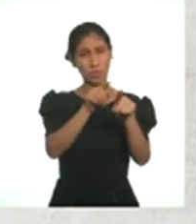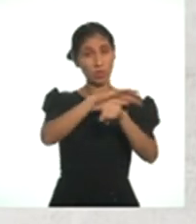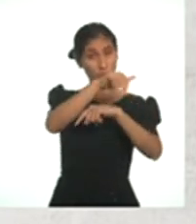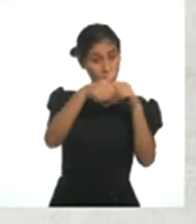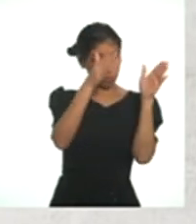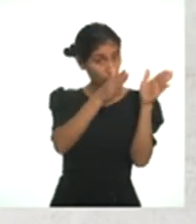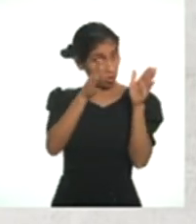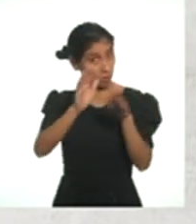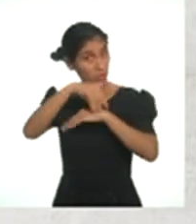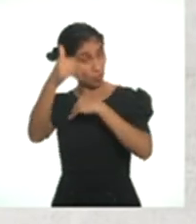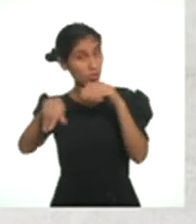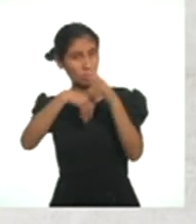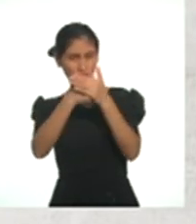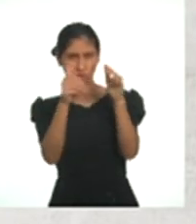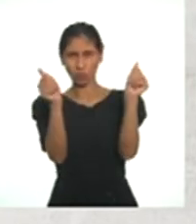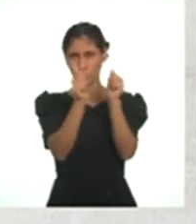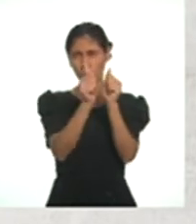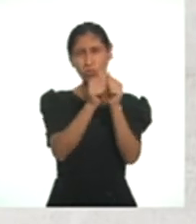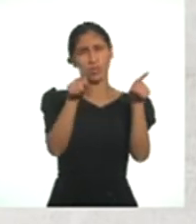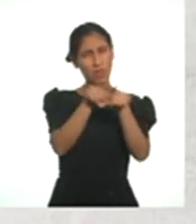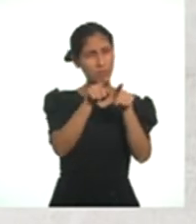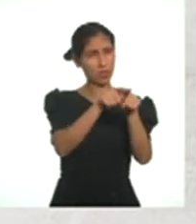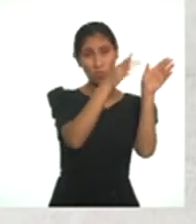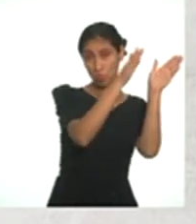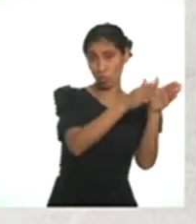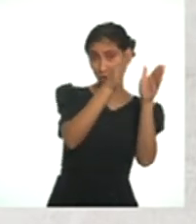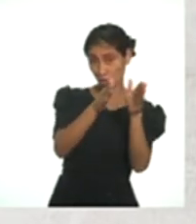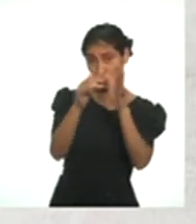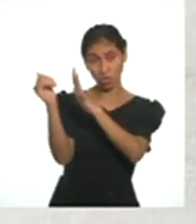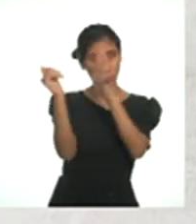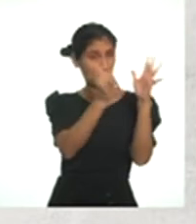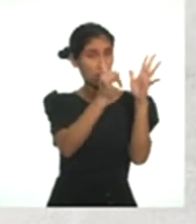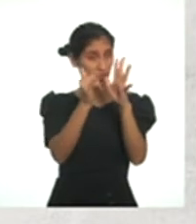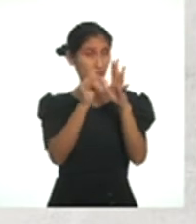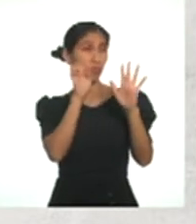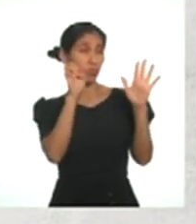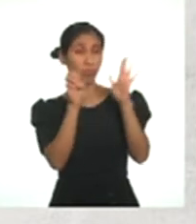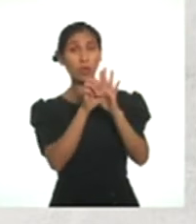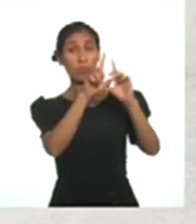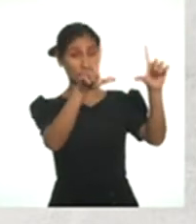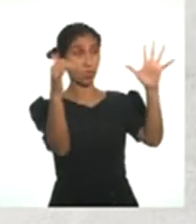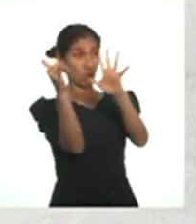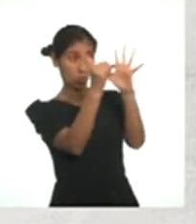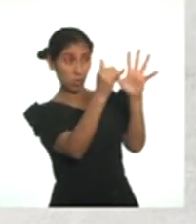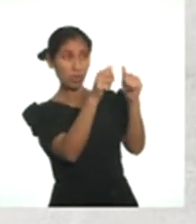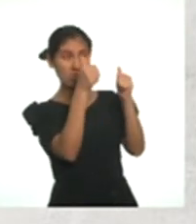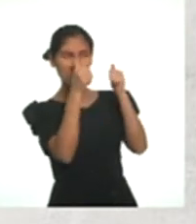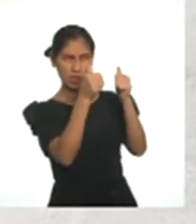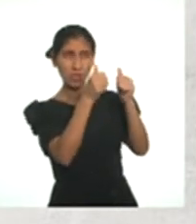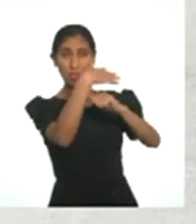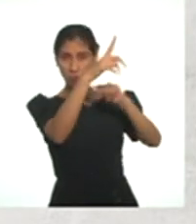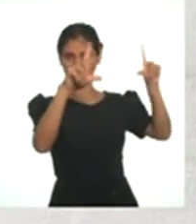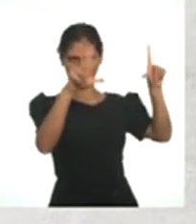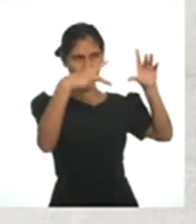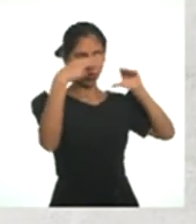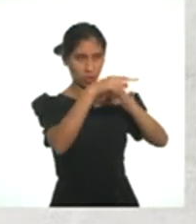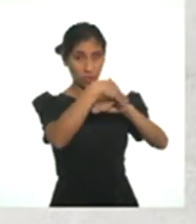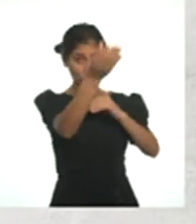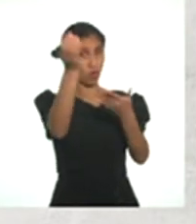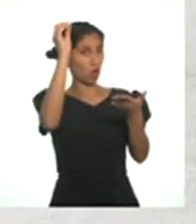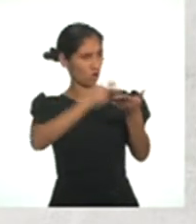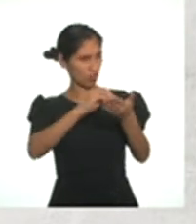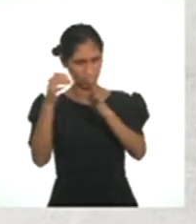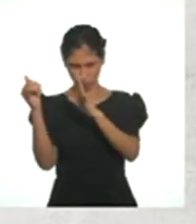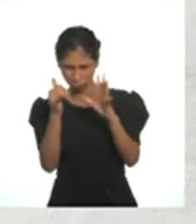todo posteriormente. También podríamos grabar por turnos. Es decir, hacemos cortes necesarios a fin de tener una mejor posición de la